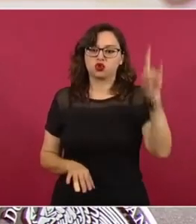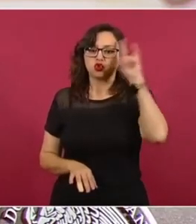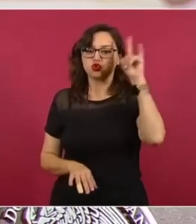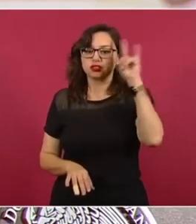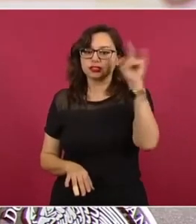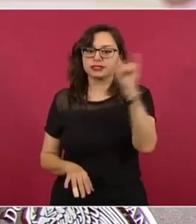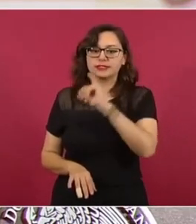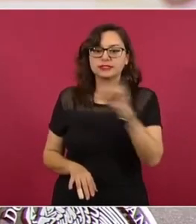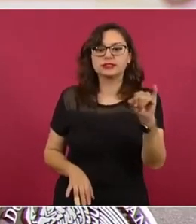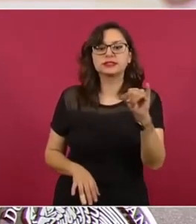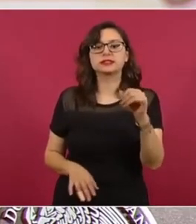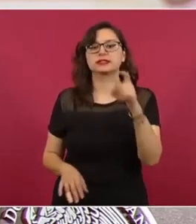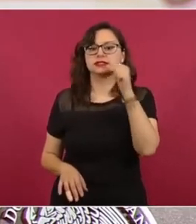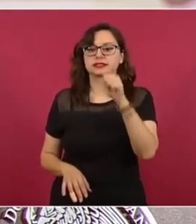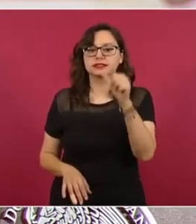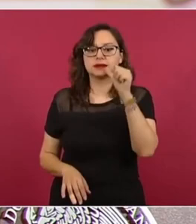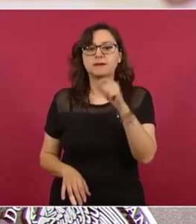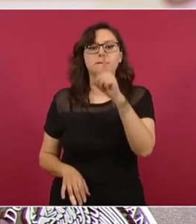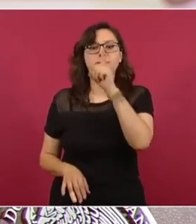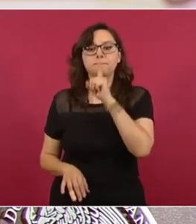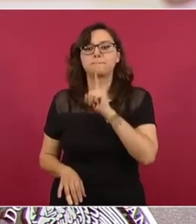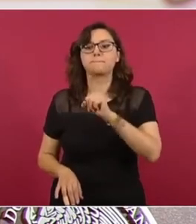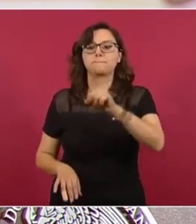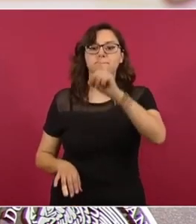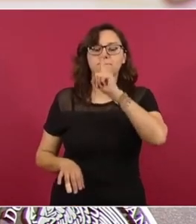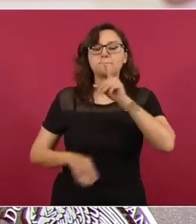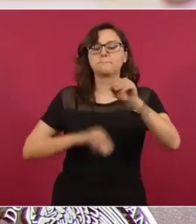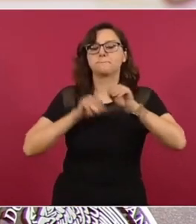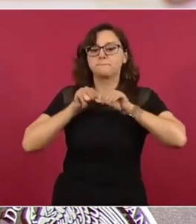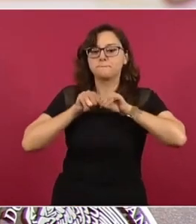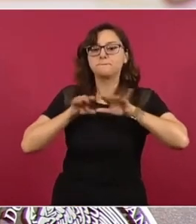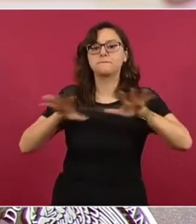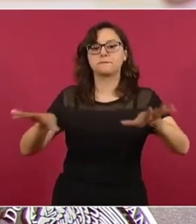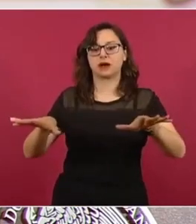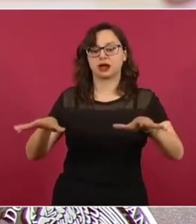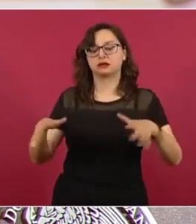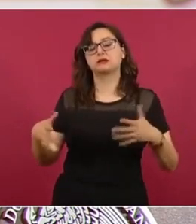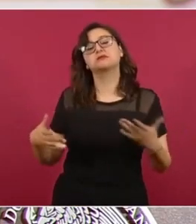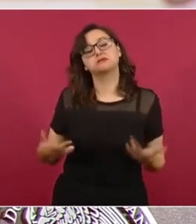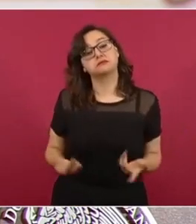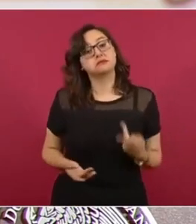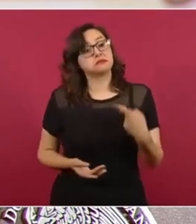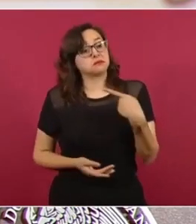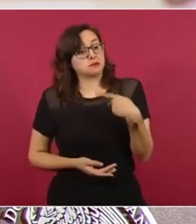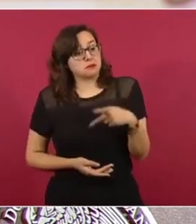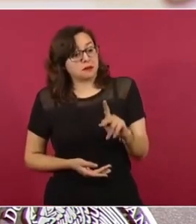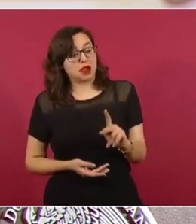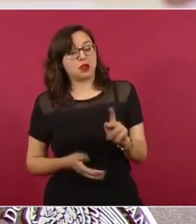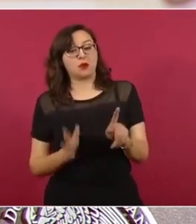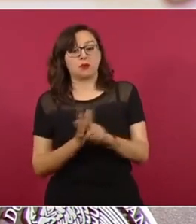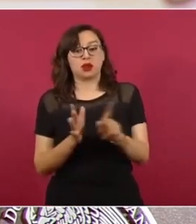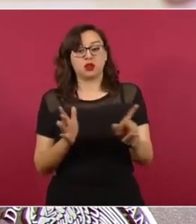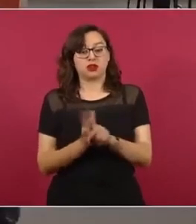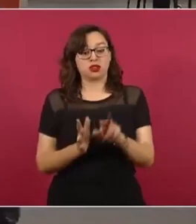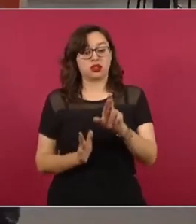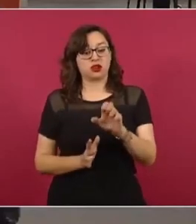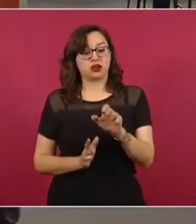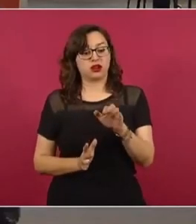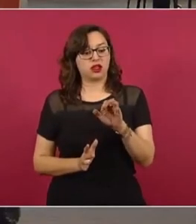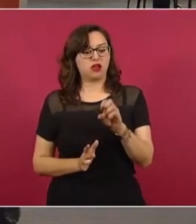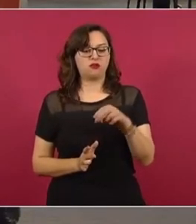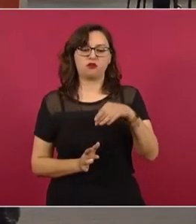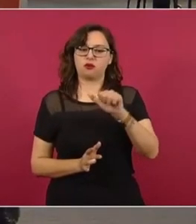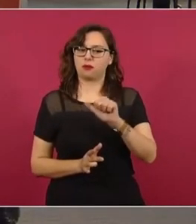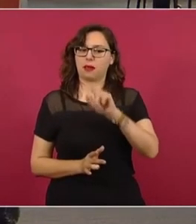para confundir. O'Grady miente, pero Reforma cae más bajo y engaña a sus lectores, como muchos